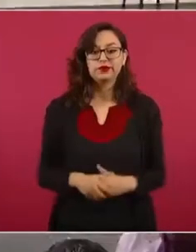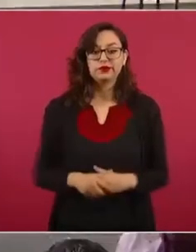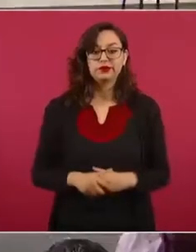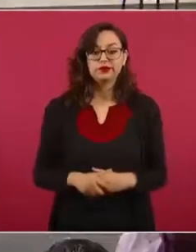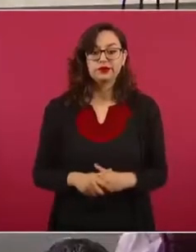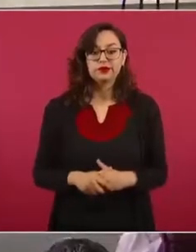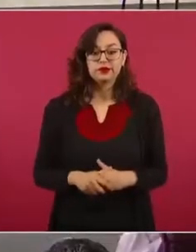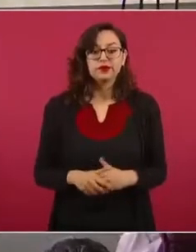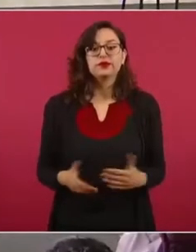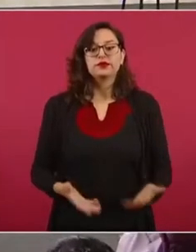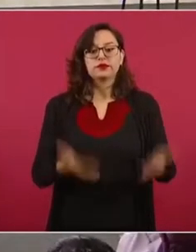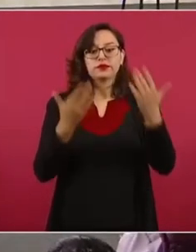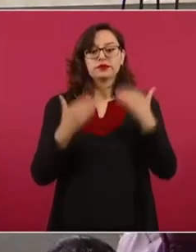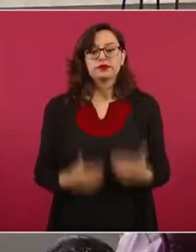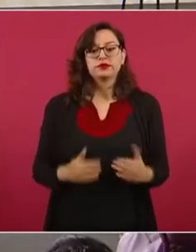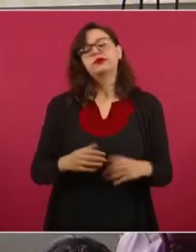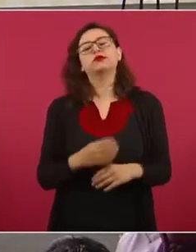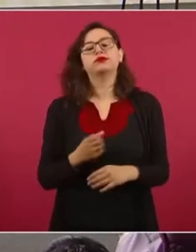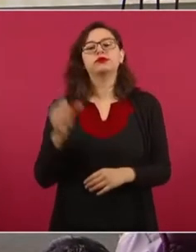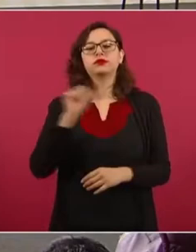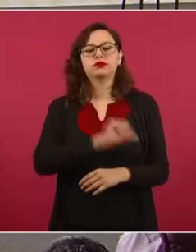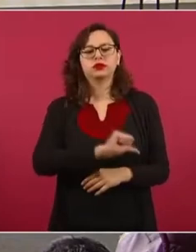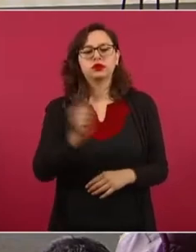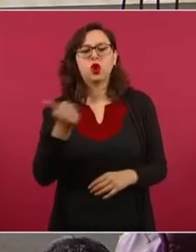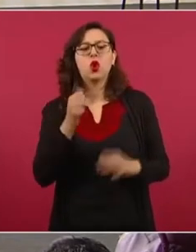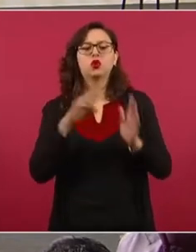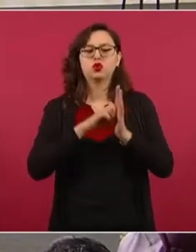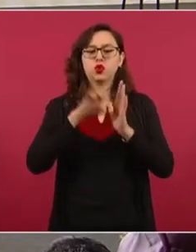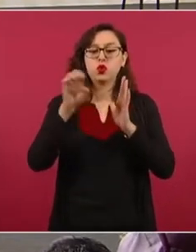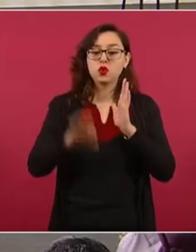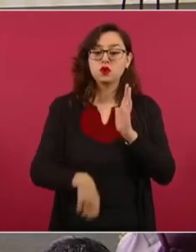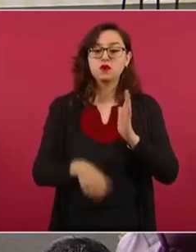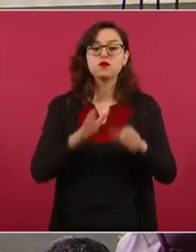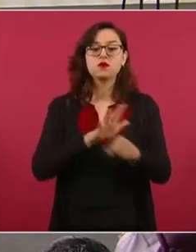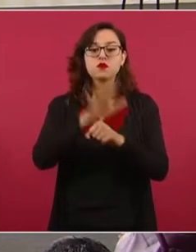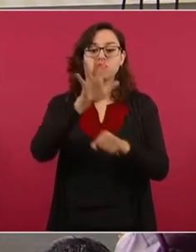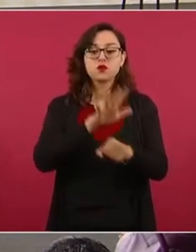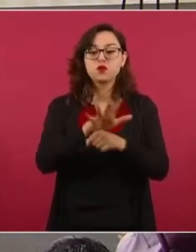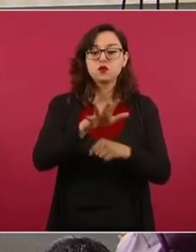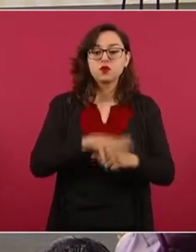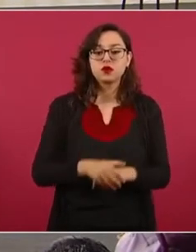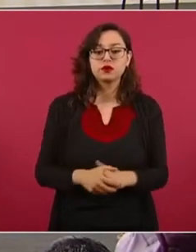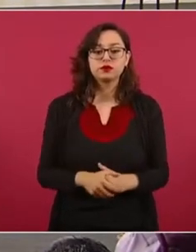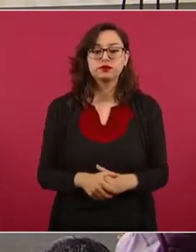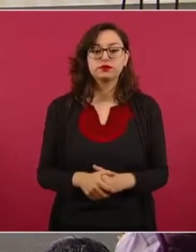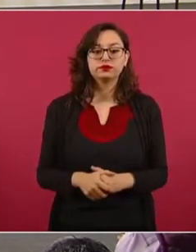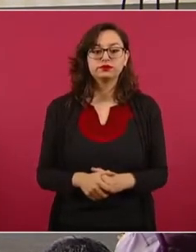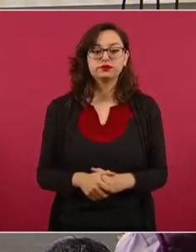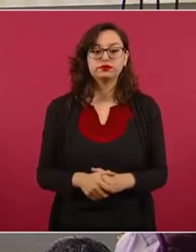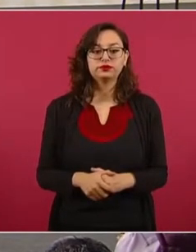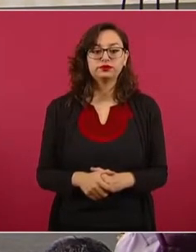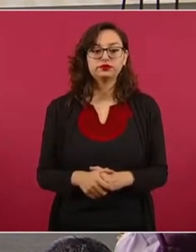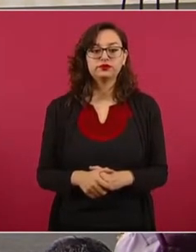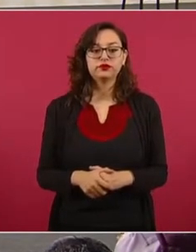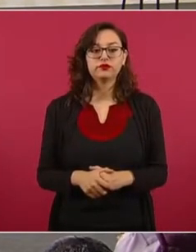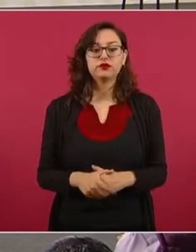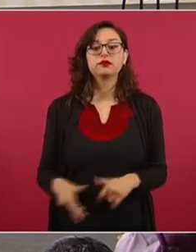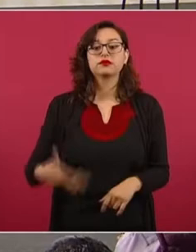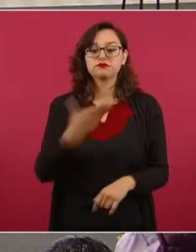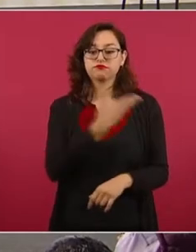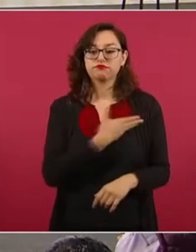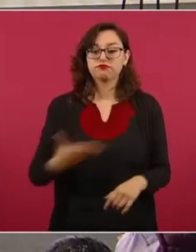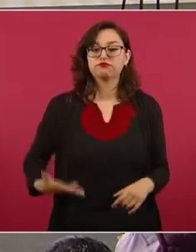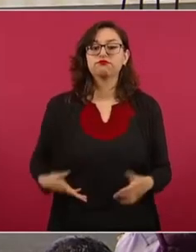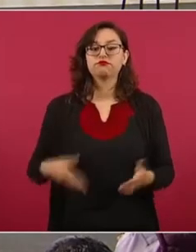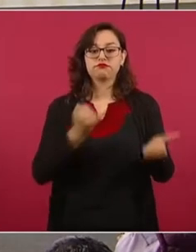Otro ejemplo de estas estrategias de ataque al gobierno tuvo ocasión con motivo del decreto presidencial